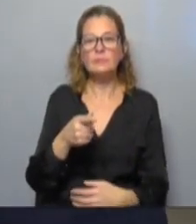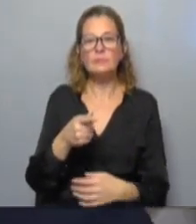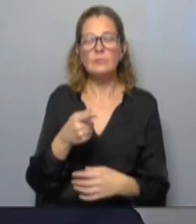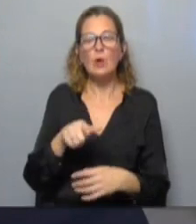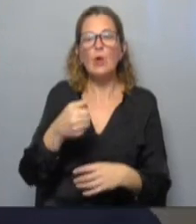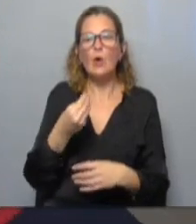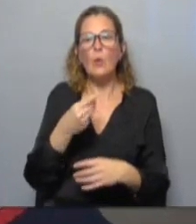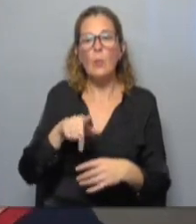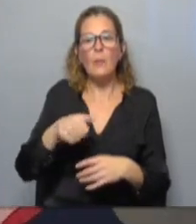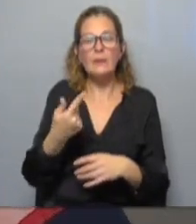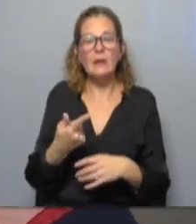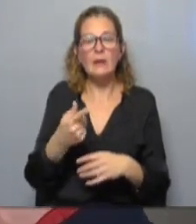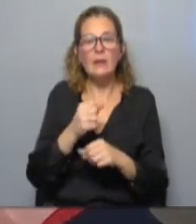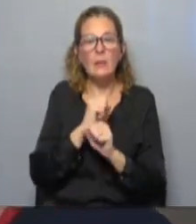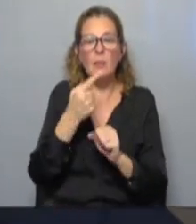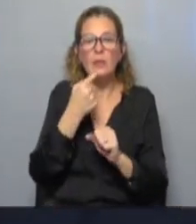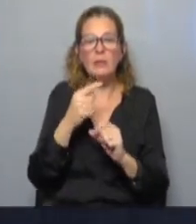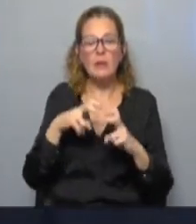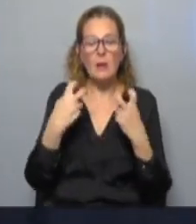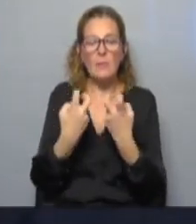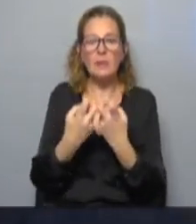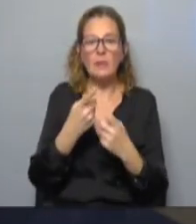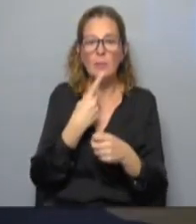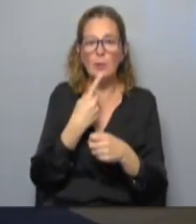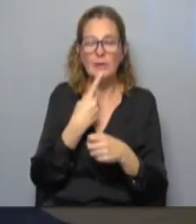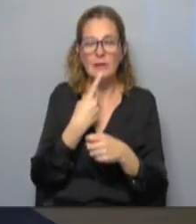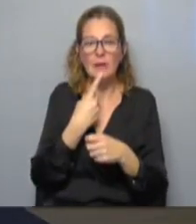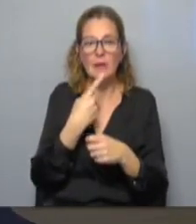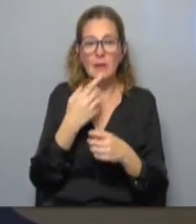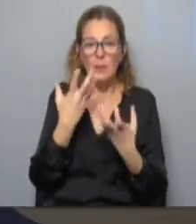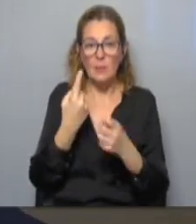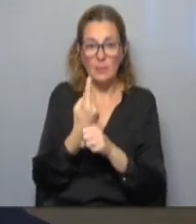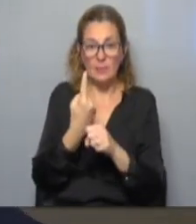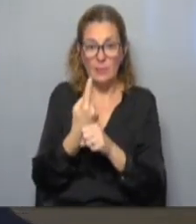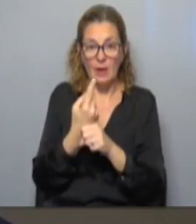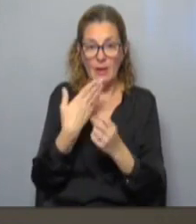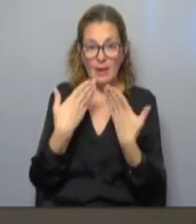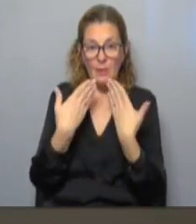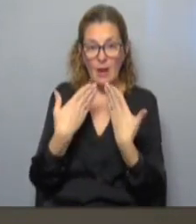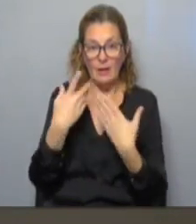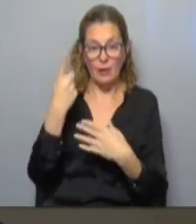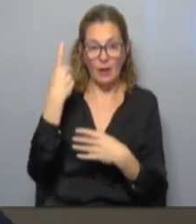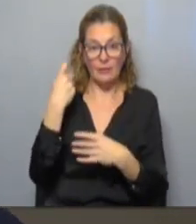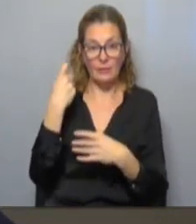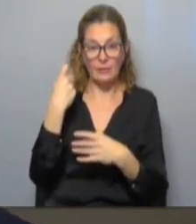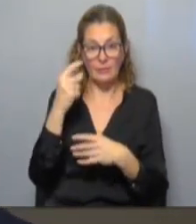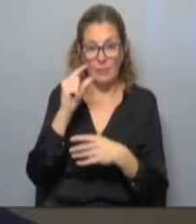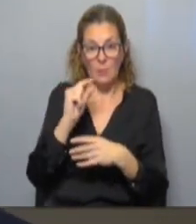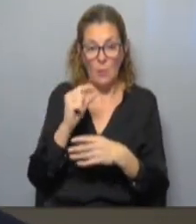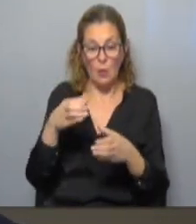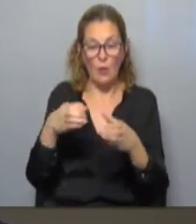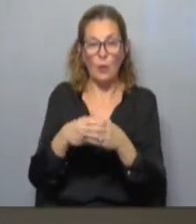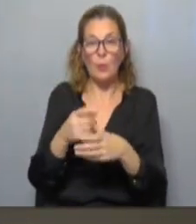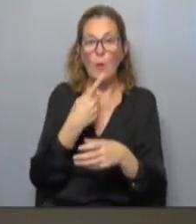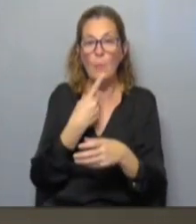va a ser mañana? ¿Qué se puede decir de esta Mesa Política de hoy? Bueno, lo primero que hay que hablar es lo de ayer. Debe haber pocos partidos